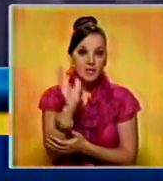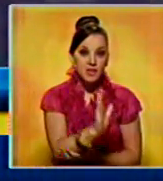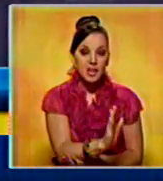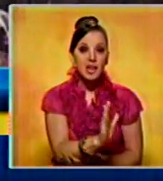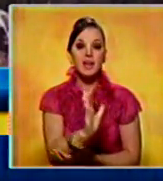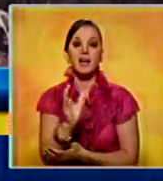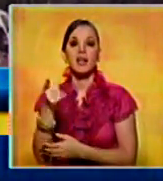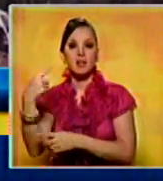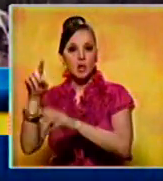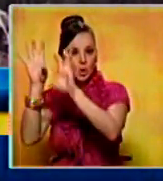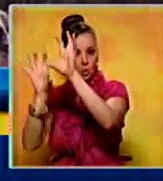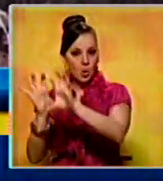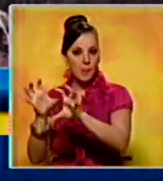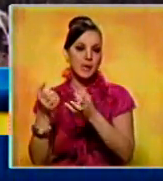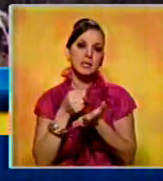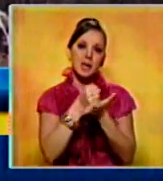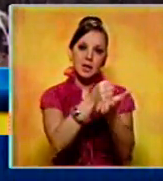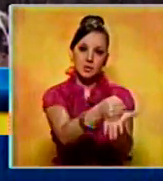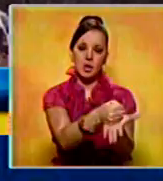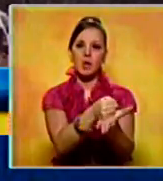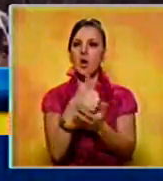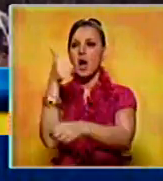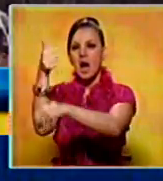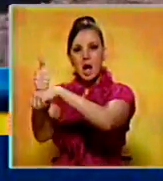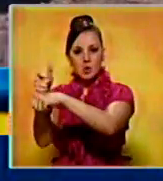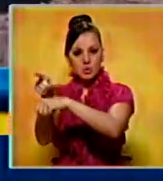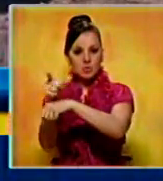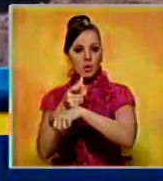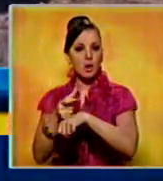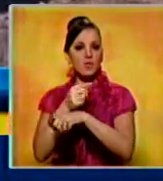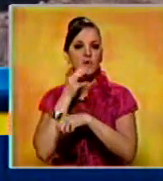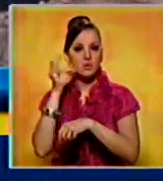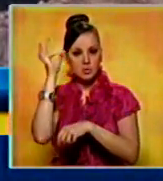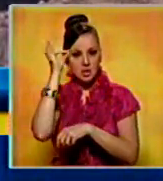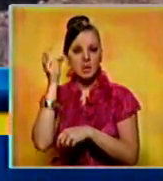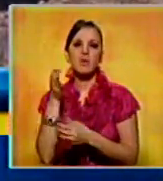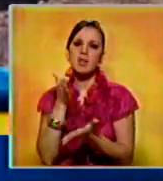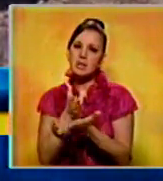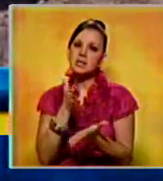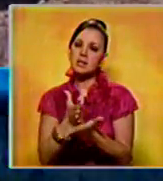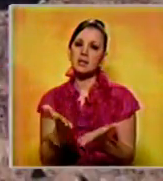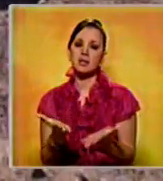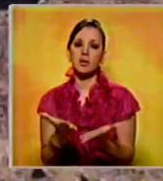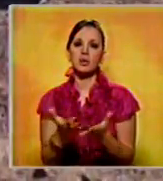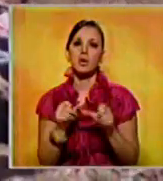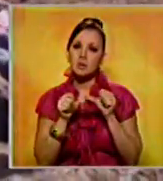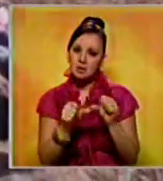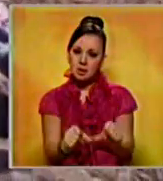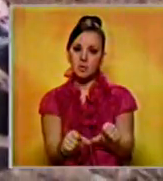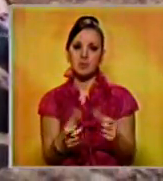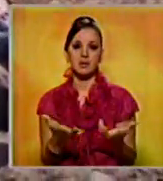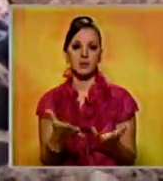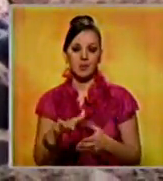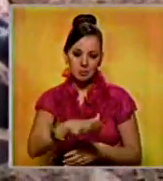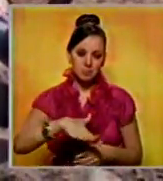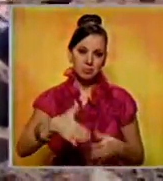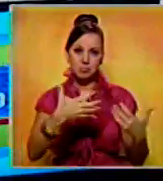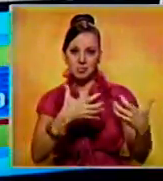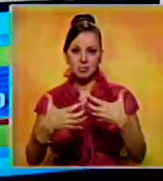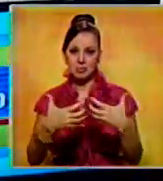Jordania han hecho la diferencia. Acusó al gobierno sirio y los grupos militantes de continuar atacando áreas civiles.